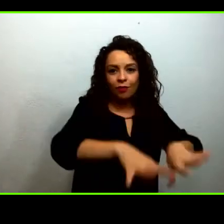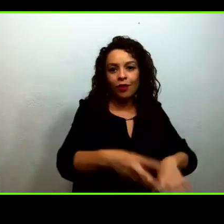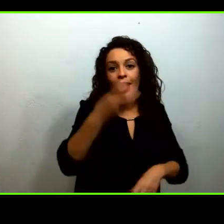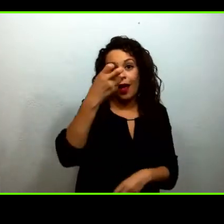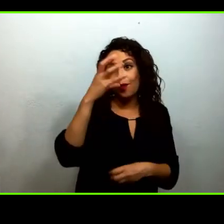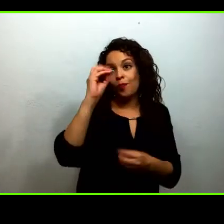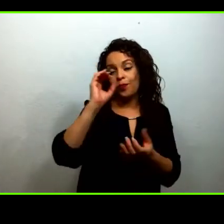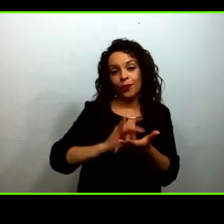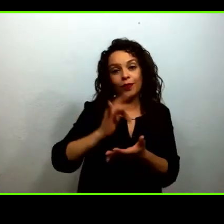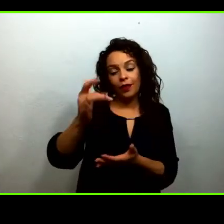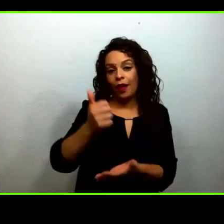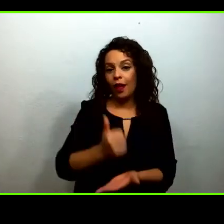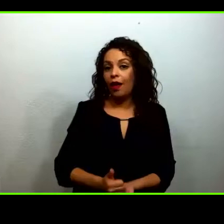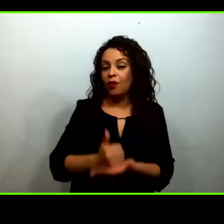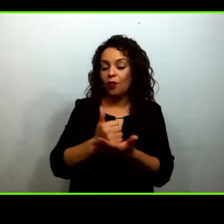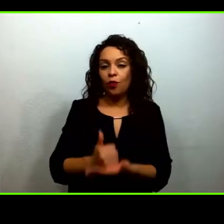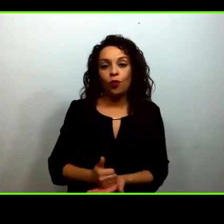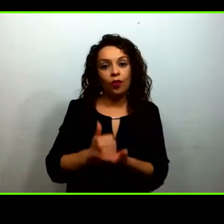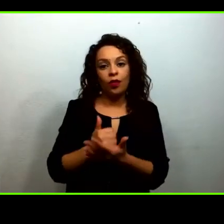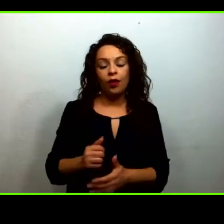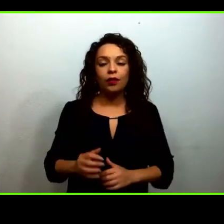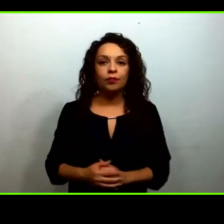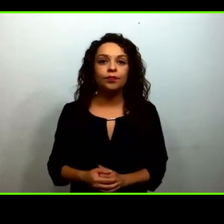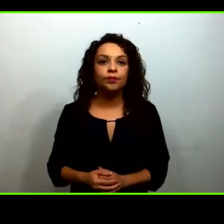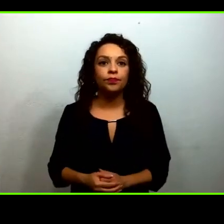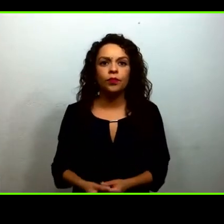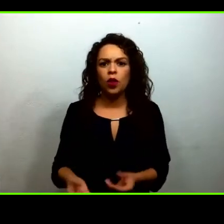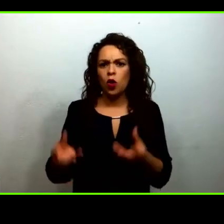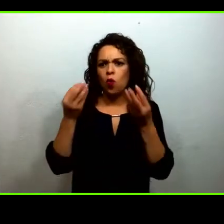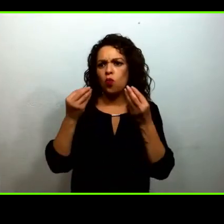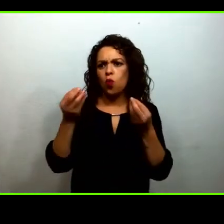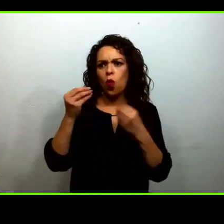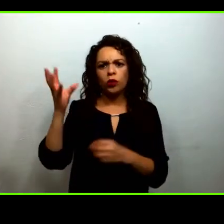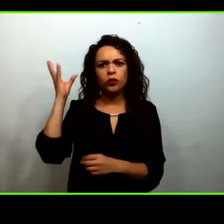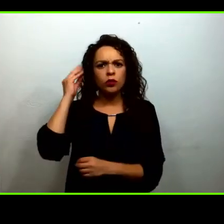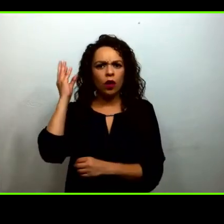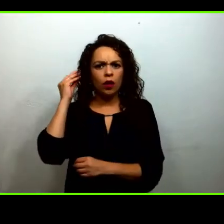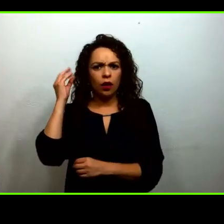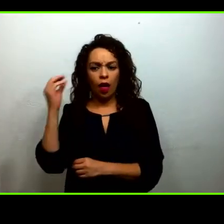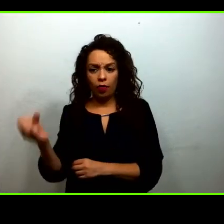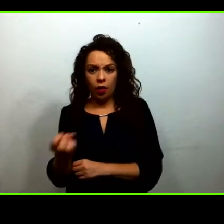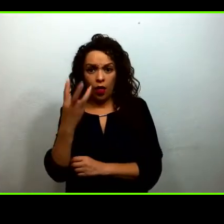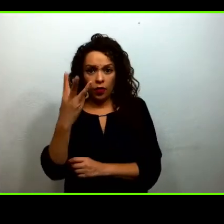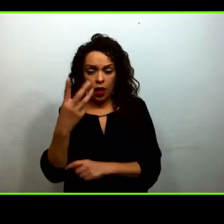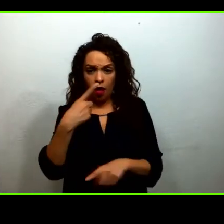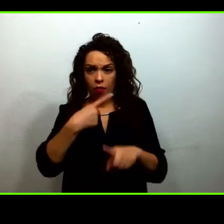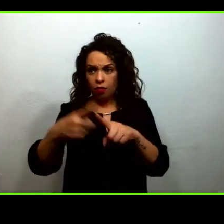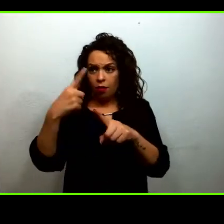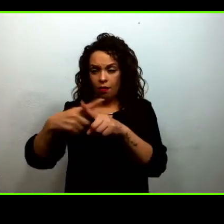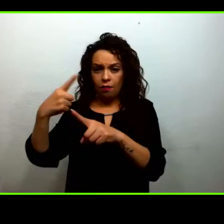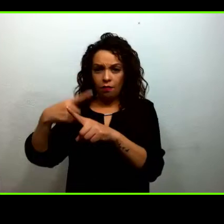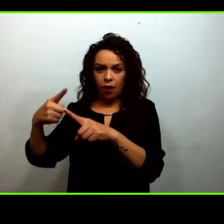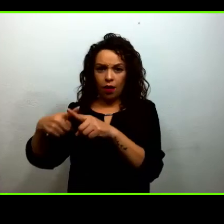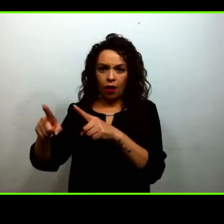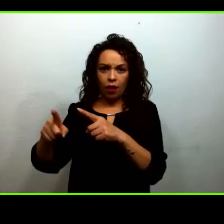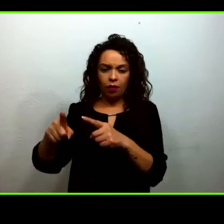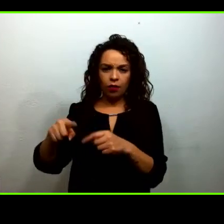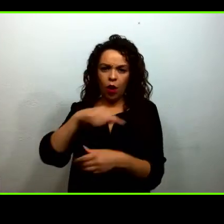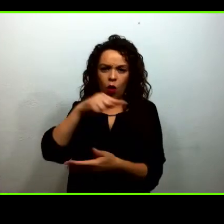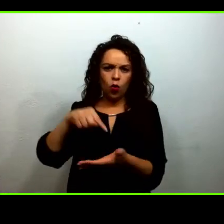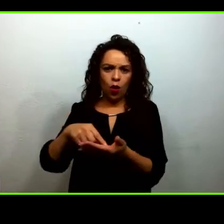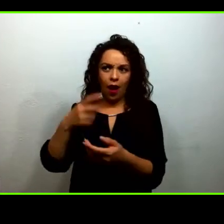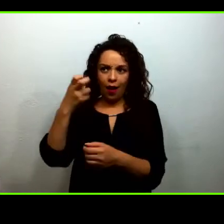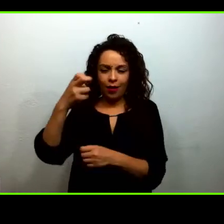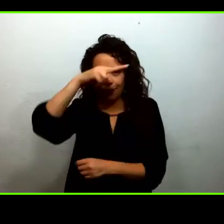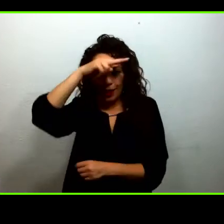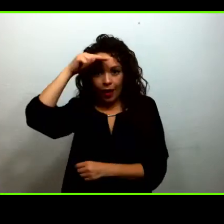comercial varias radiodifusoras en concreto tres en distintas partes del estado accedieron a dar